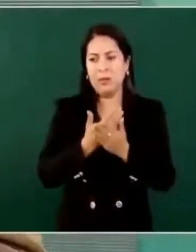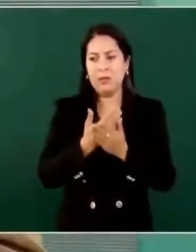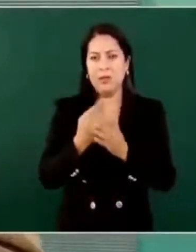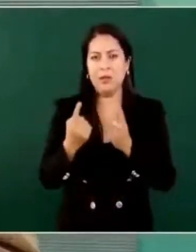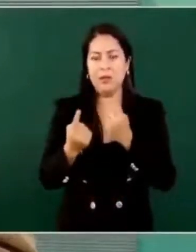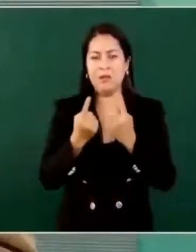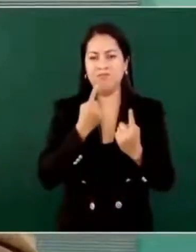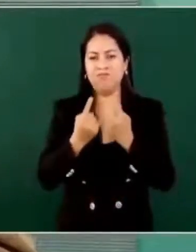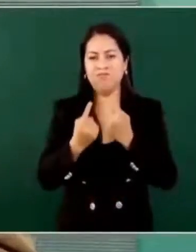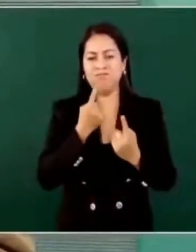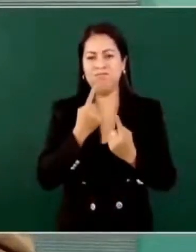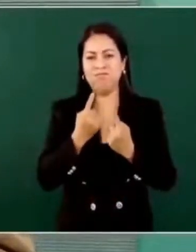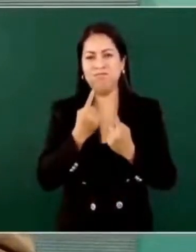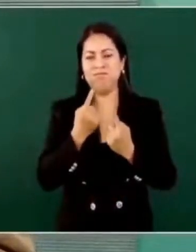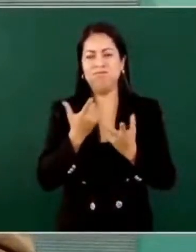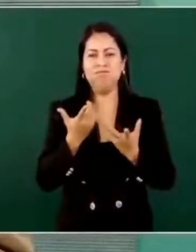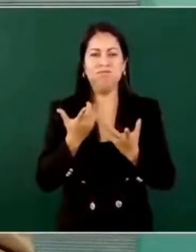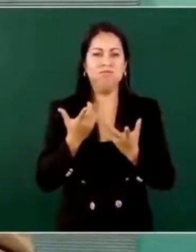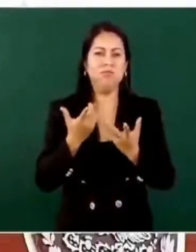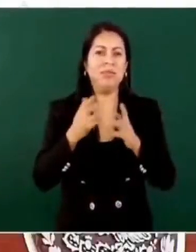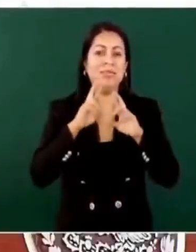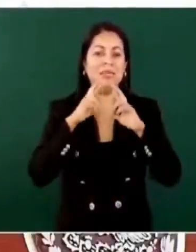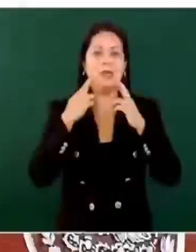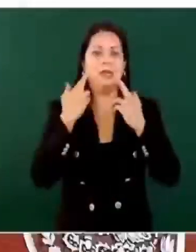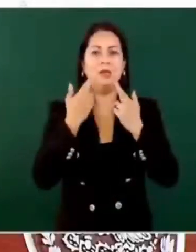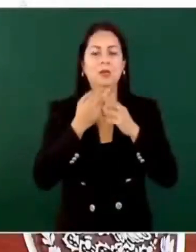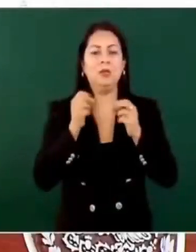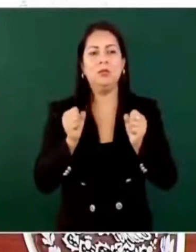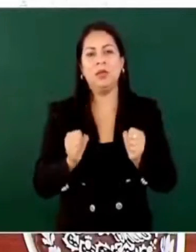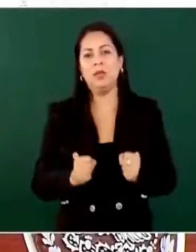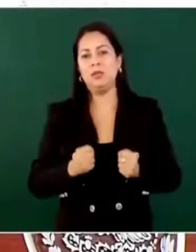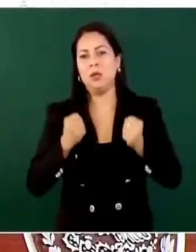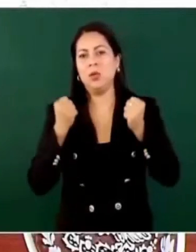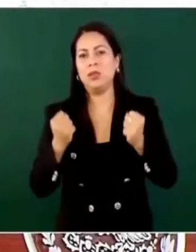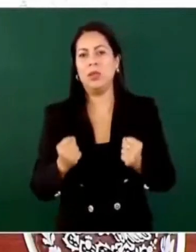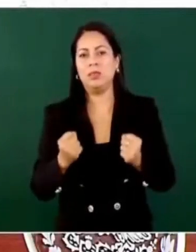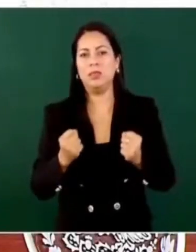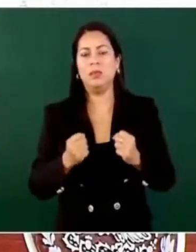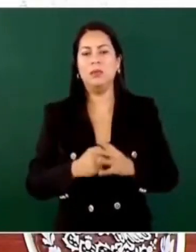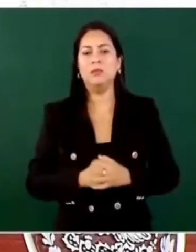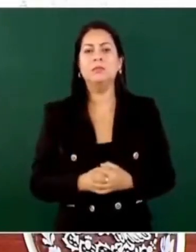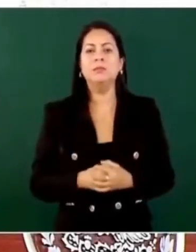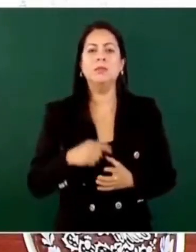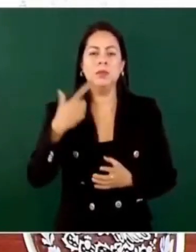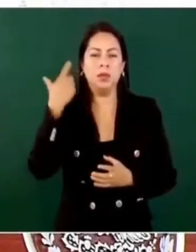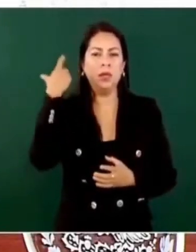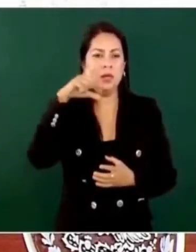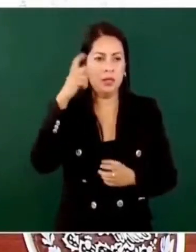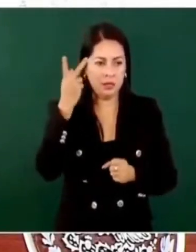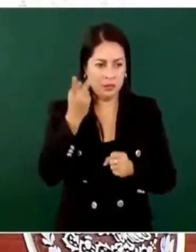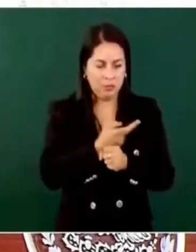en la reunión de seguridad. Fue en Querétaro,